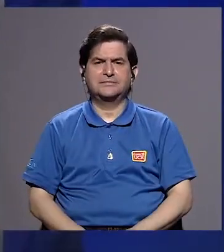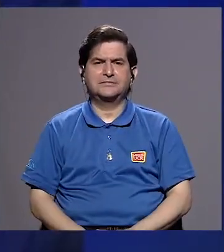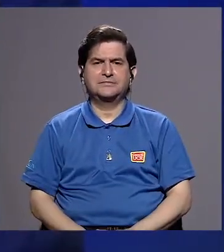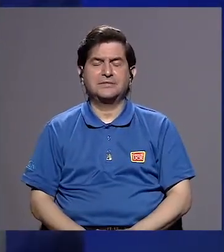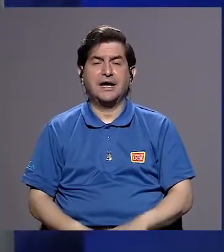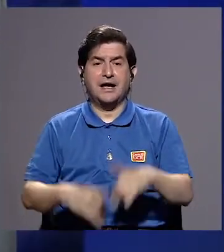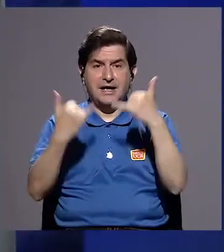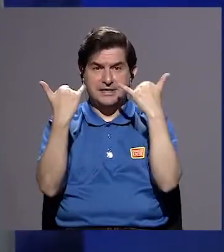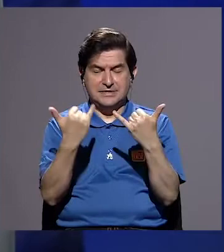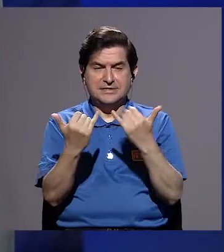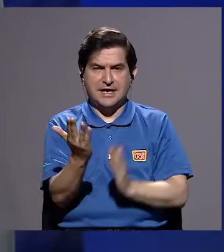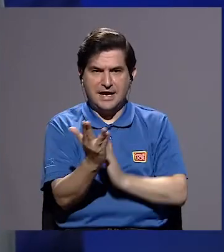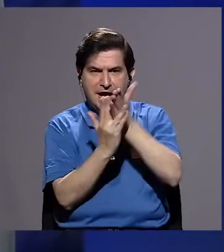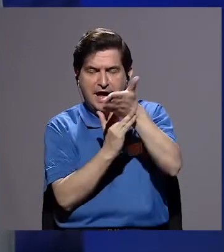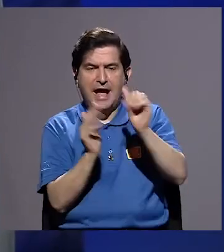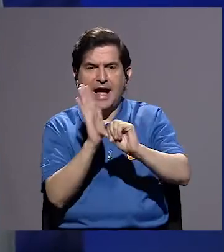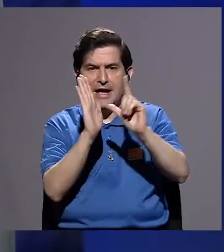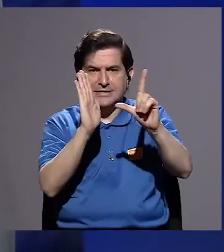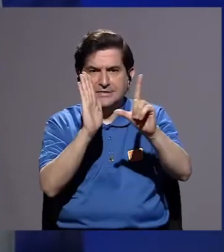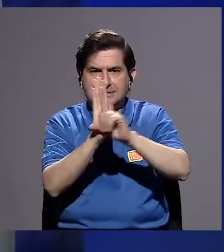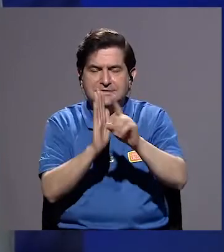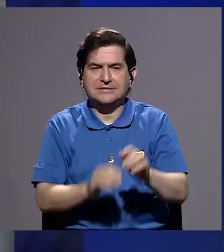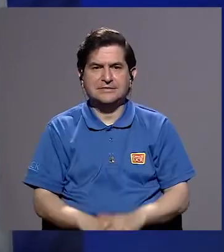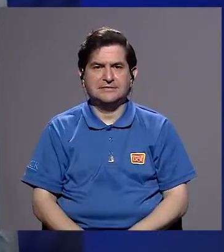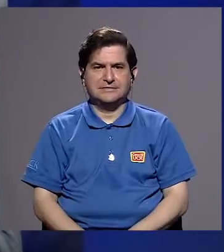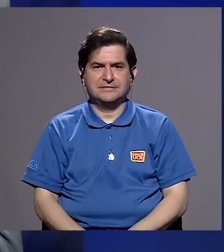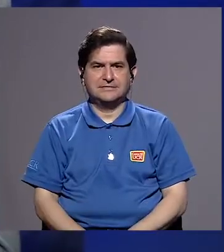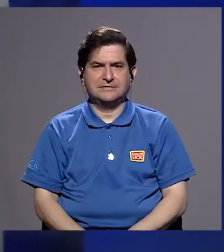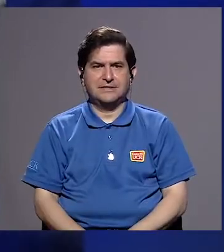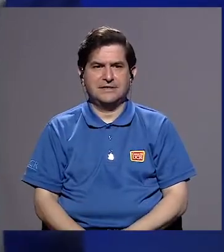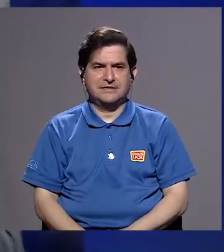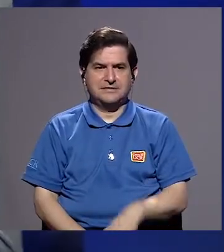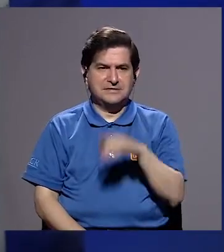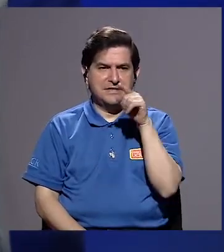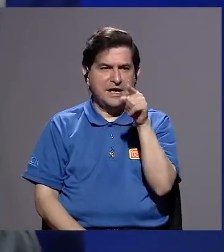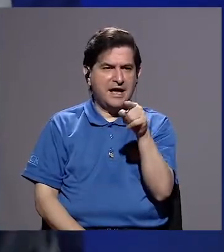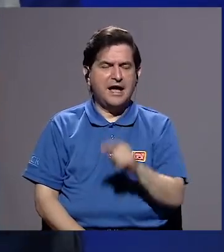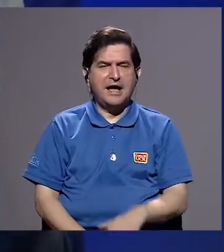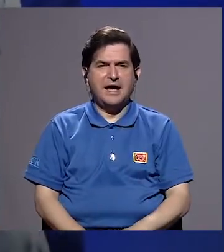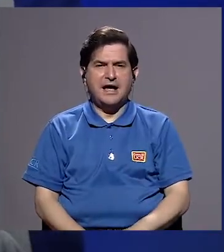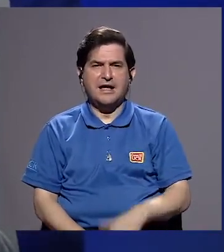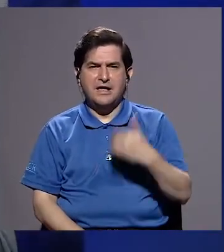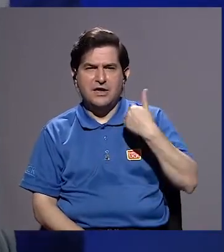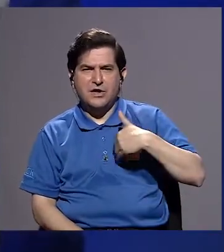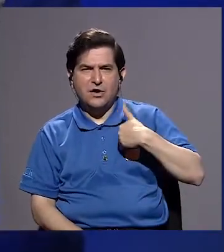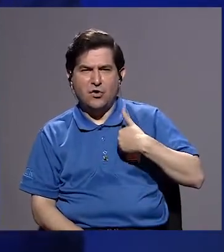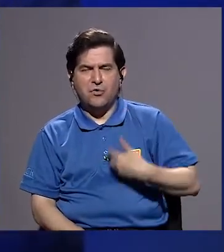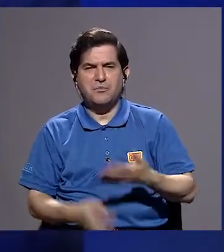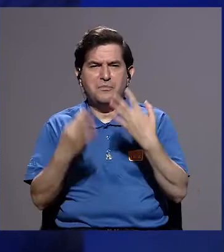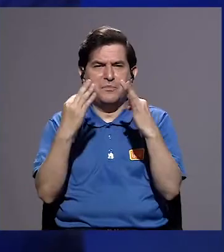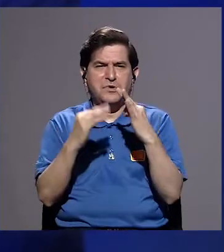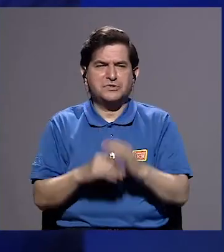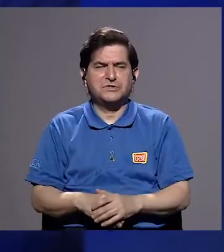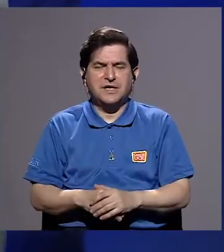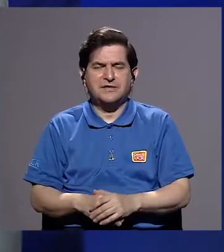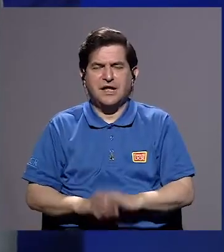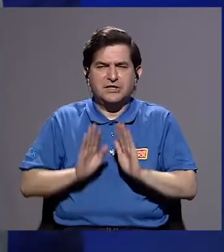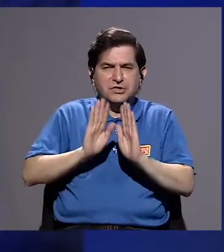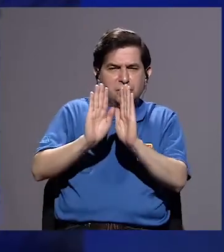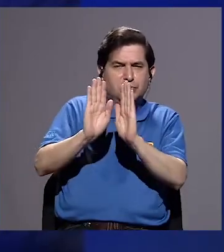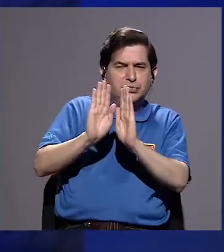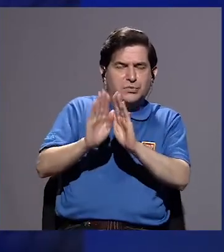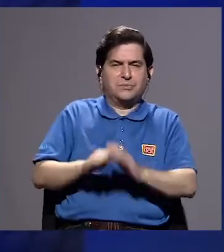que una vez que ingresa a la Asamblea Legislativa hay conciliados los masculinos alejándose